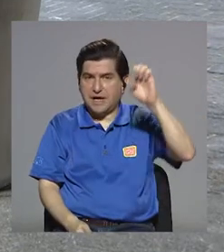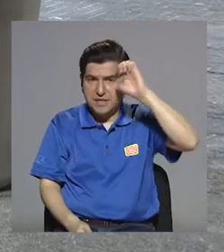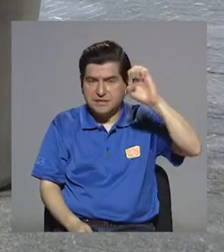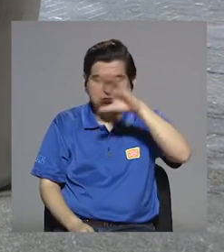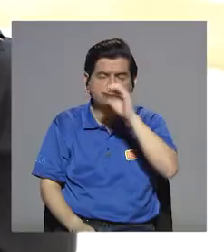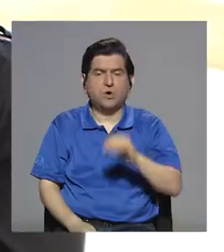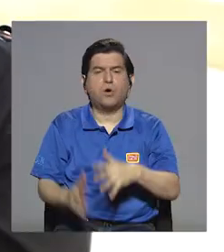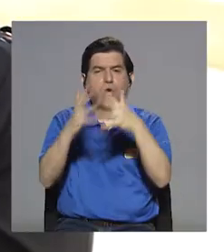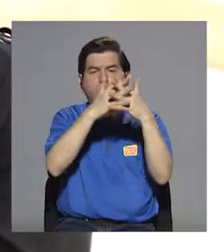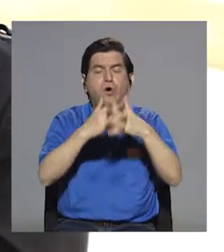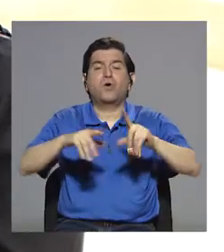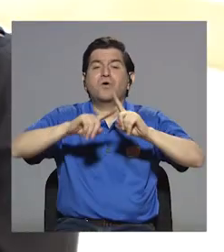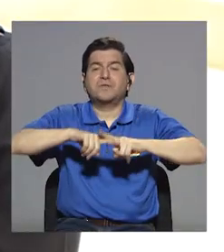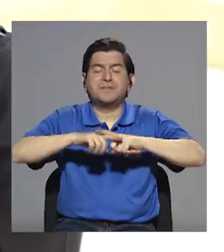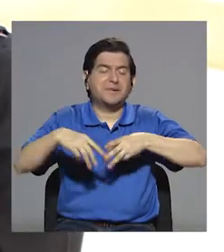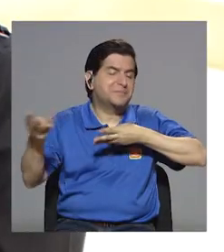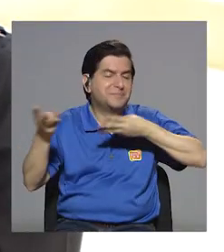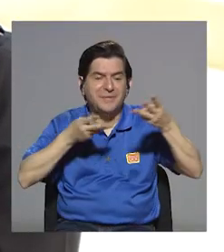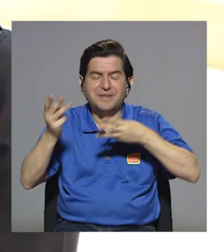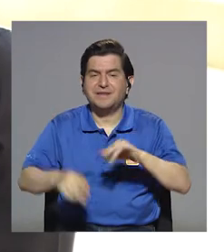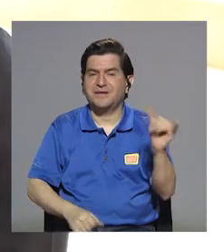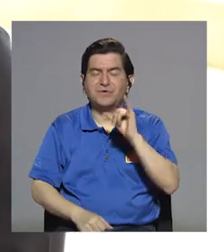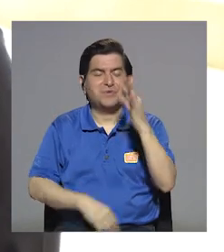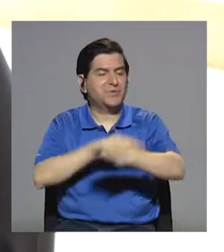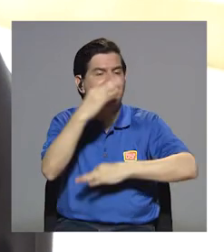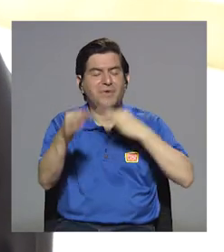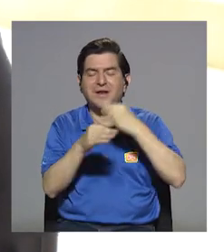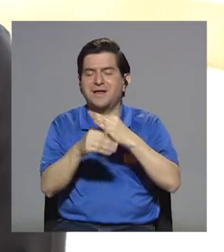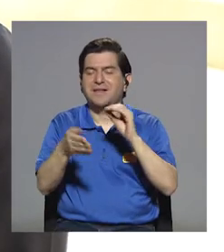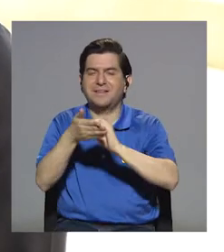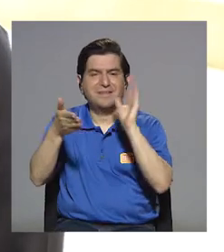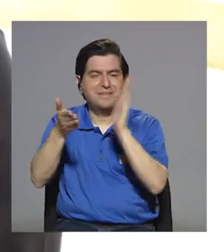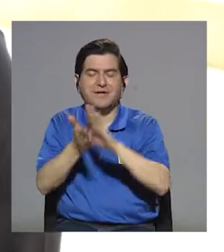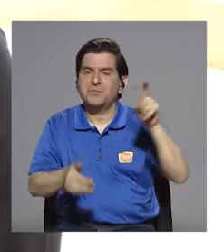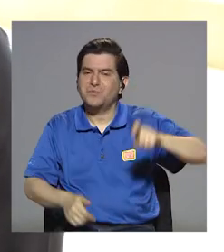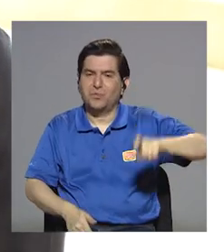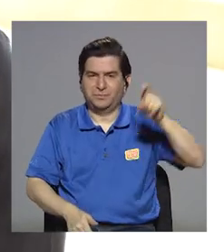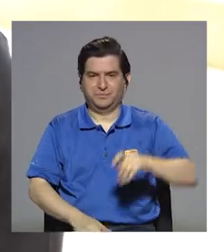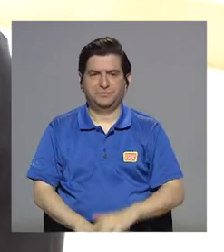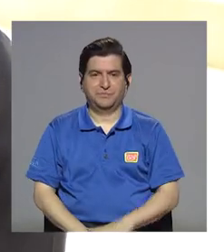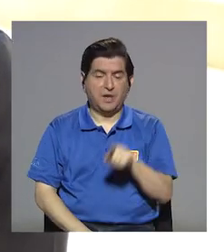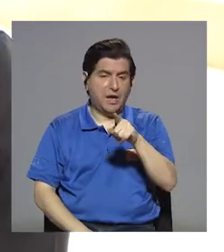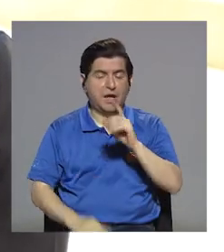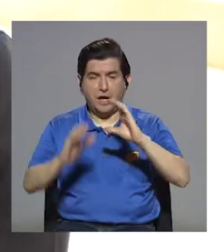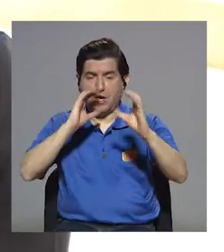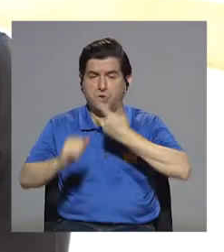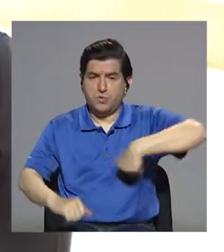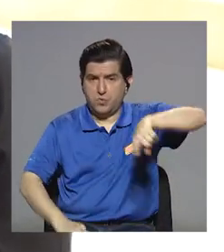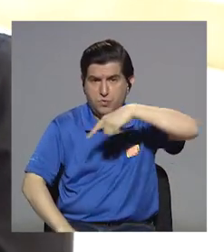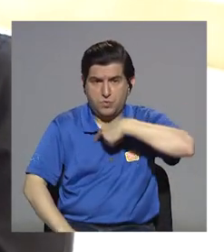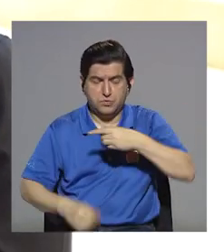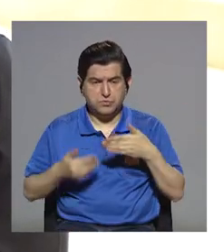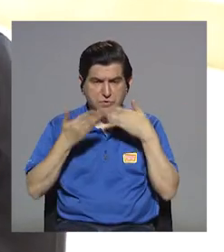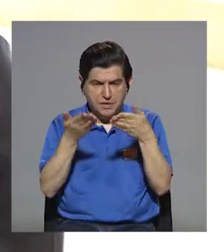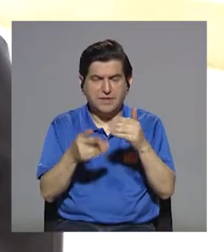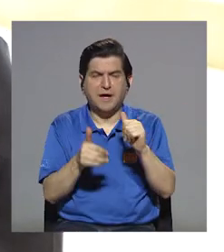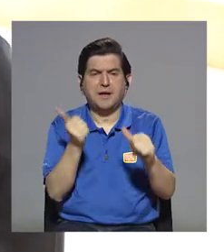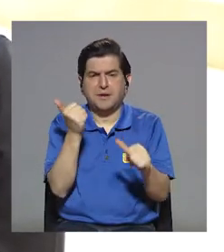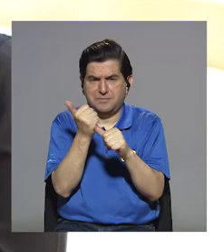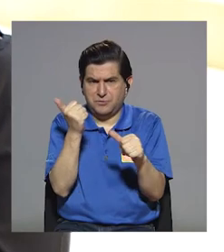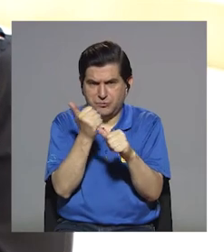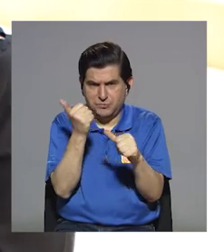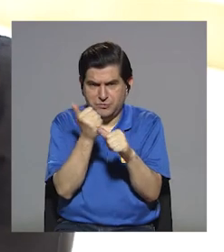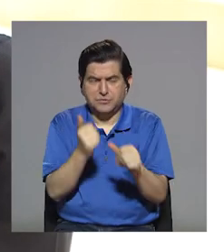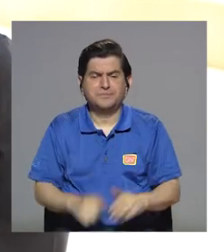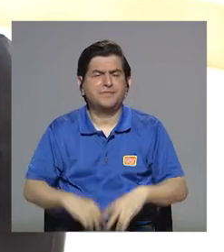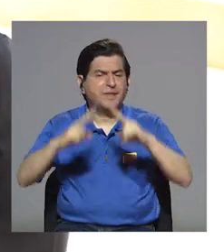o en Estados Unidos, porque dependiendo del mercado, donde lo quiera, así es la etiqueta nutricional que lleva. Entonces, ellos se comunicó con nosotros, nosotros le damos una pequeña asesoría